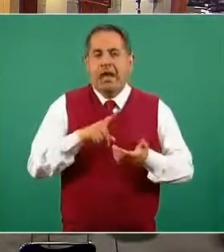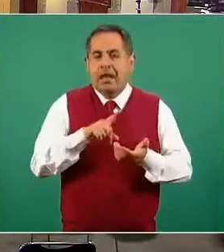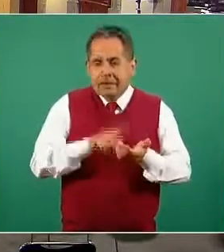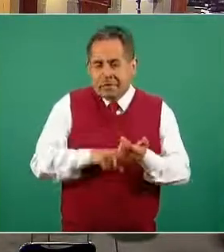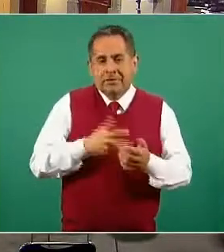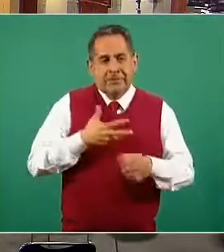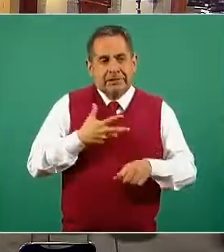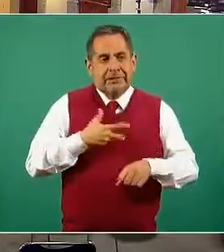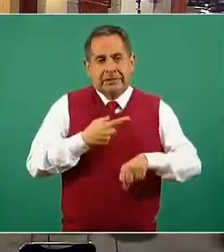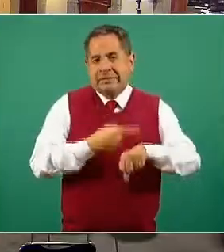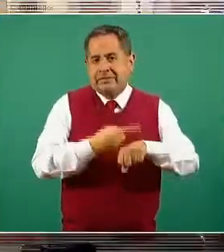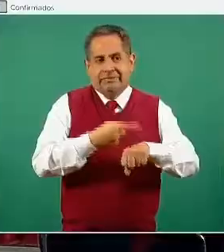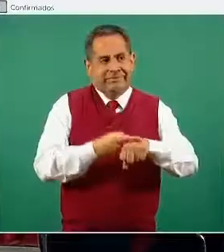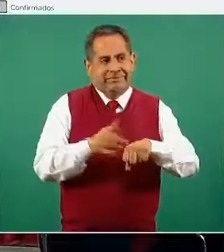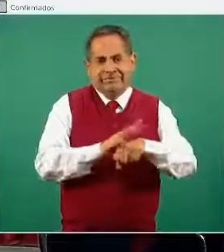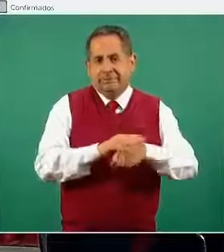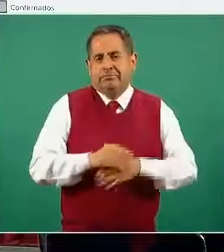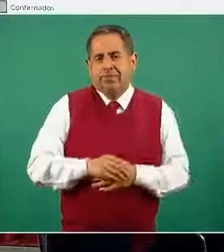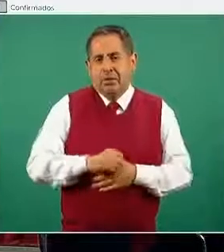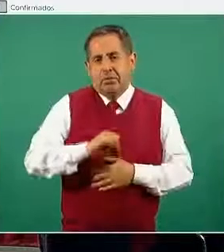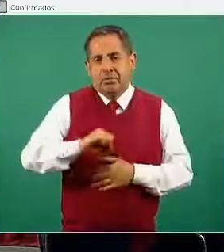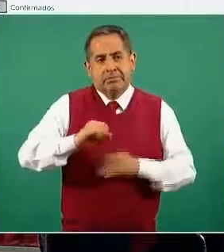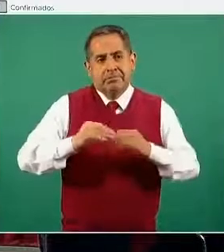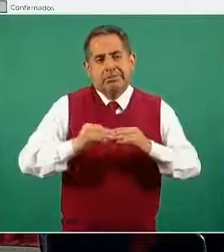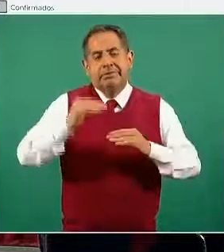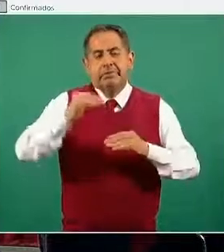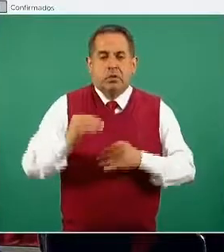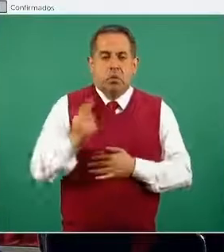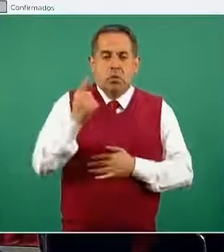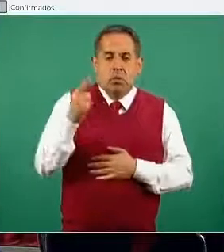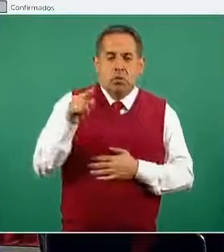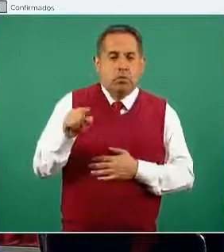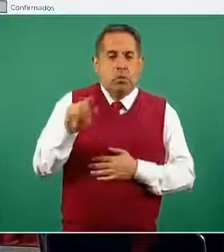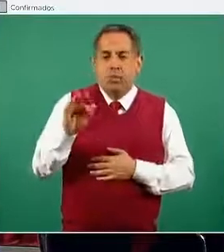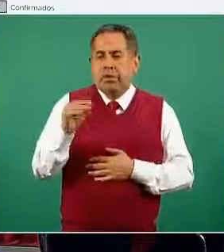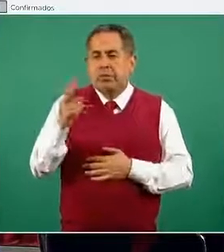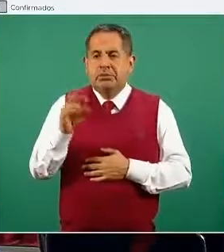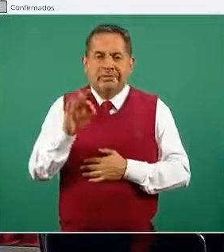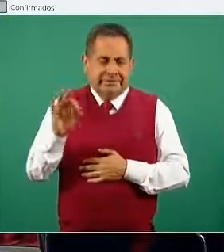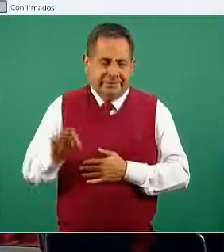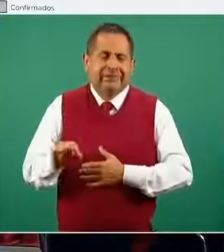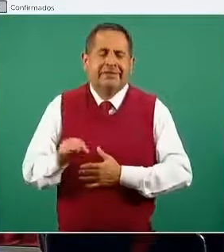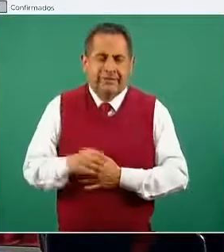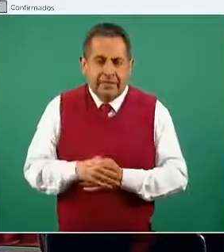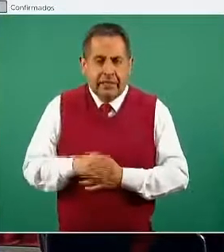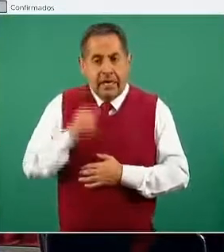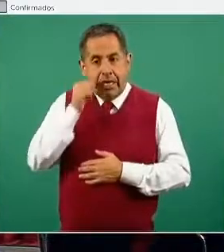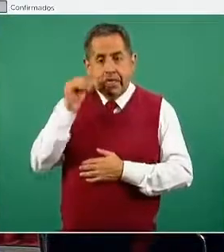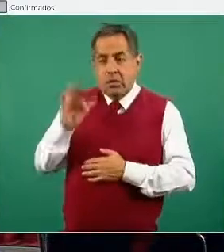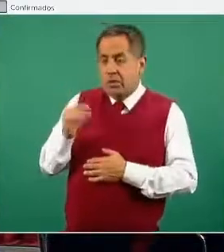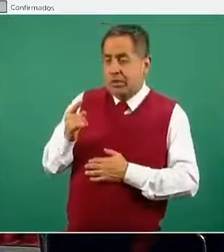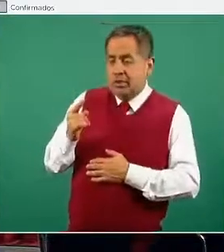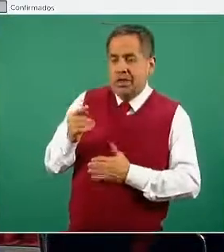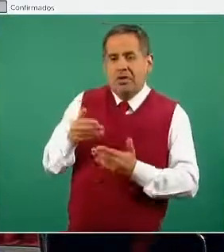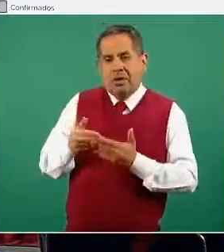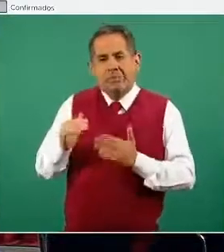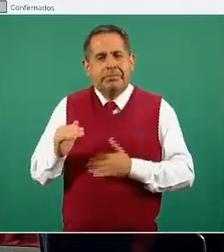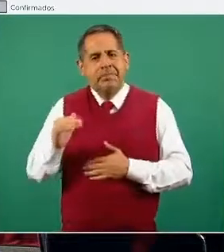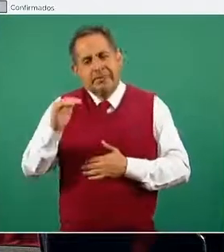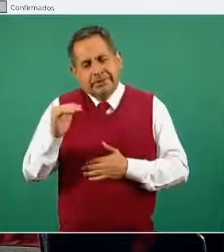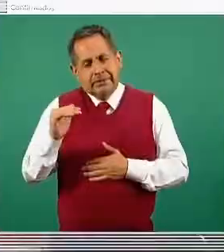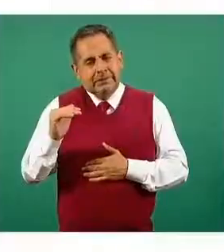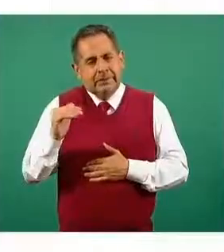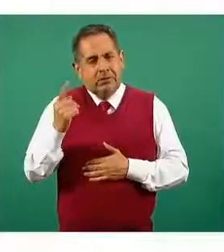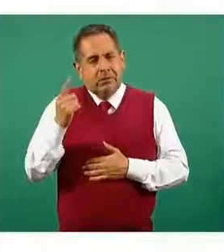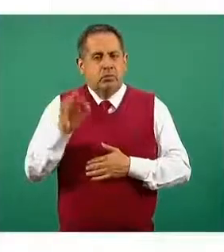incremento porcentual de uno, cuarenta y dos por ciento, ahí estábamos en cuarenta y uno. Aún así continúa